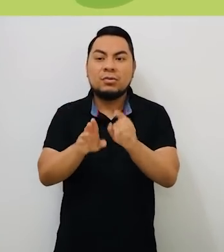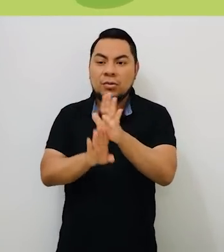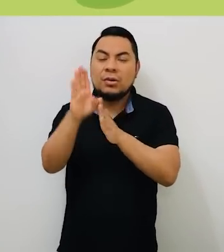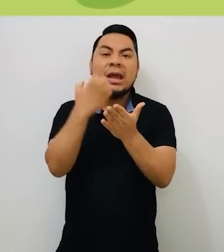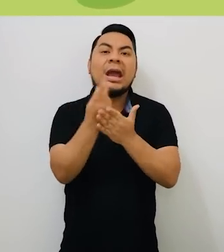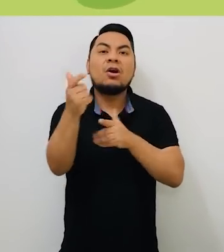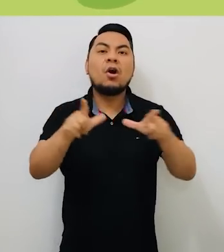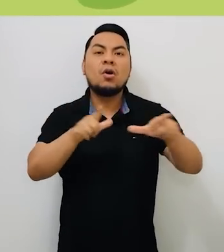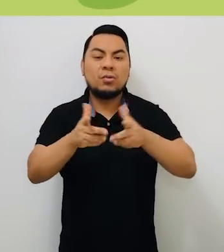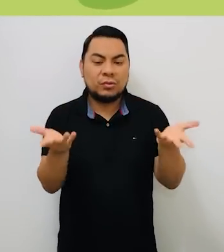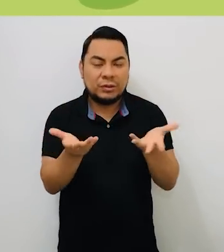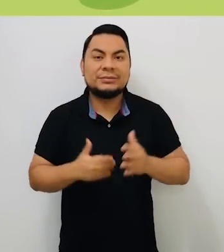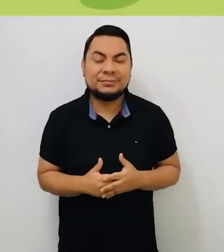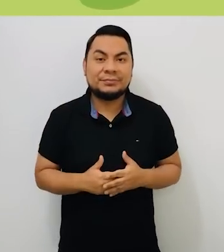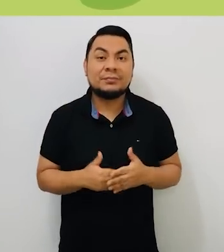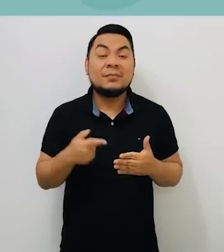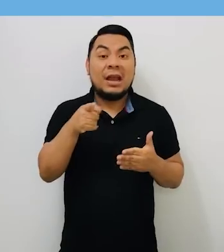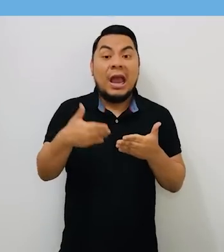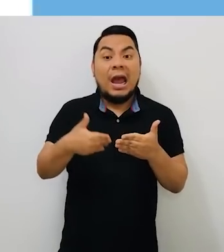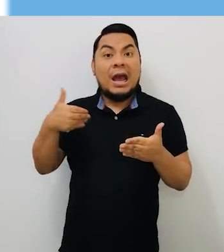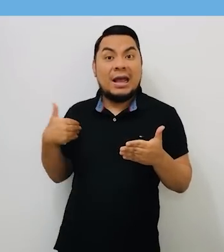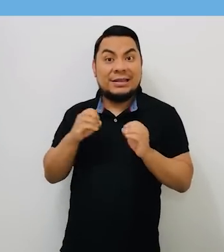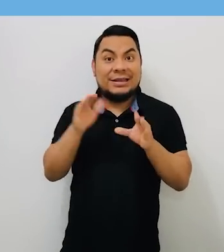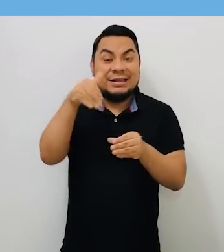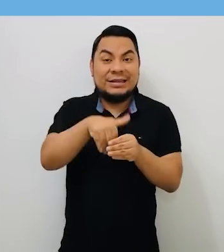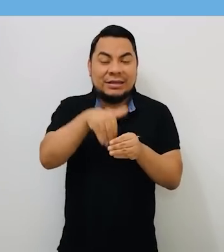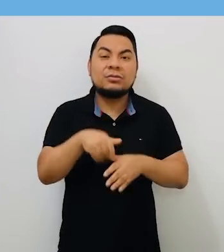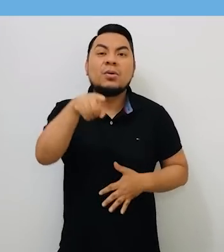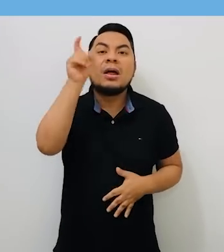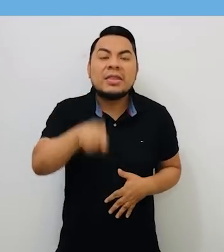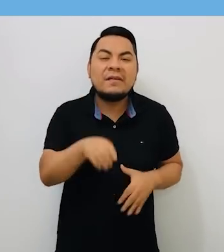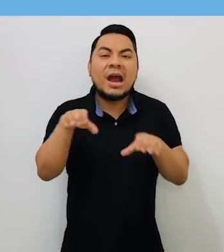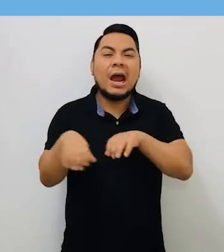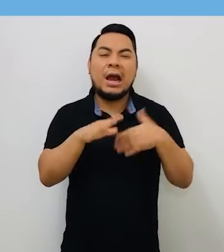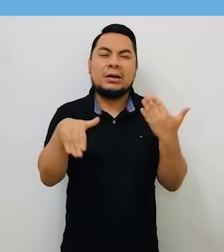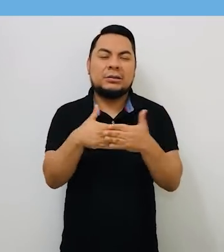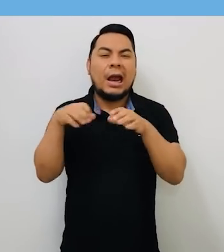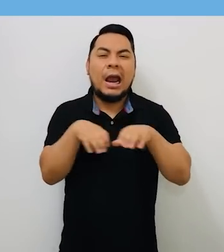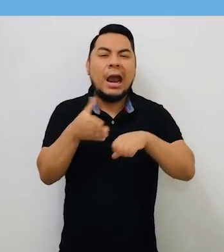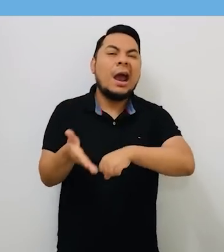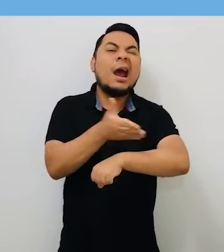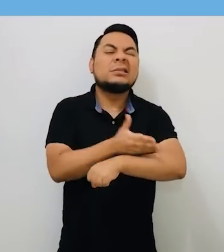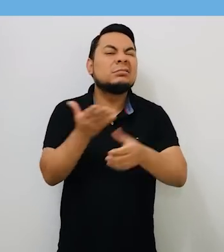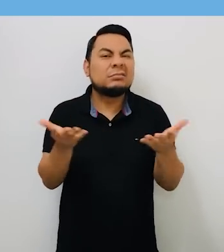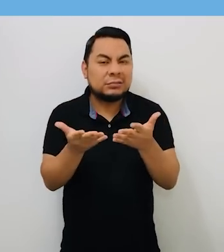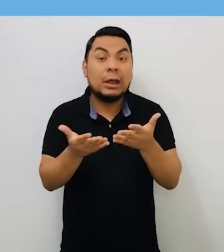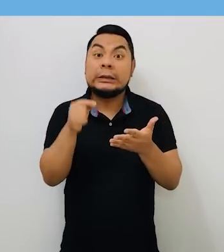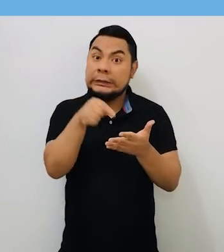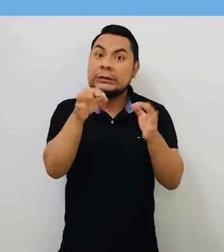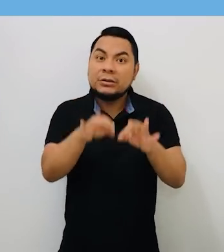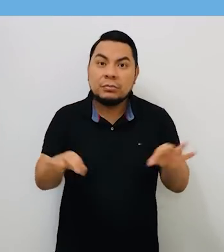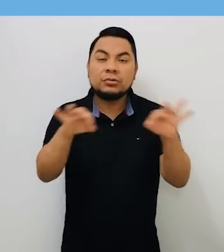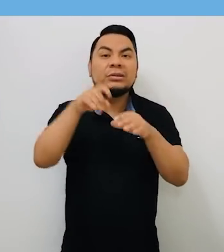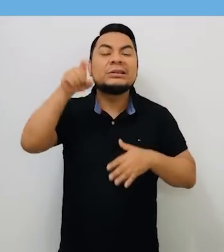vecinal y el desarrollo económico local. Antes del día de las elecciones, deberás realizar ciertas acciones